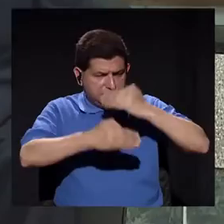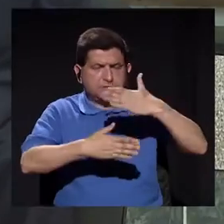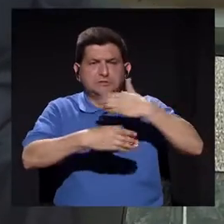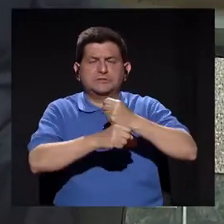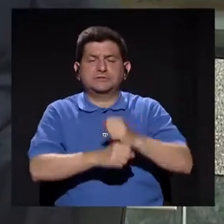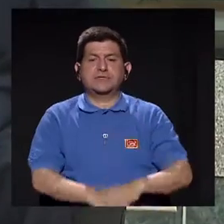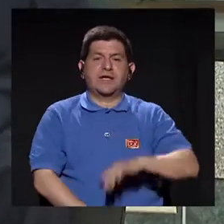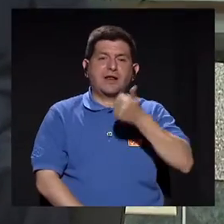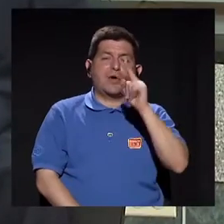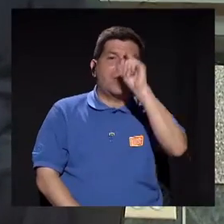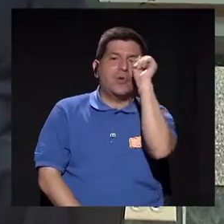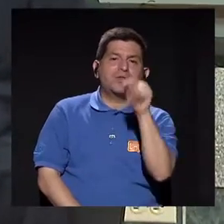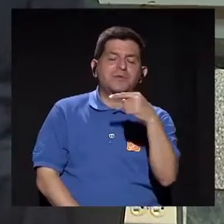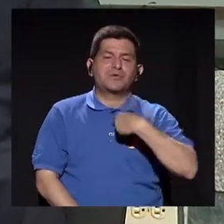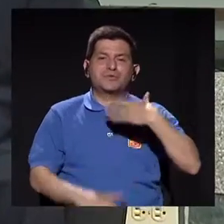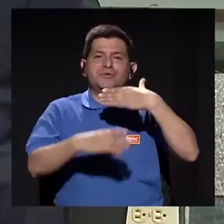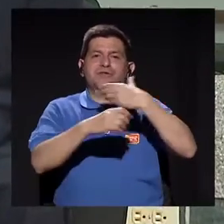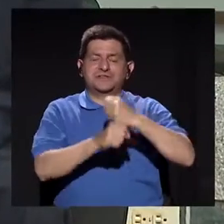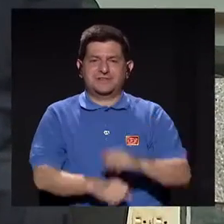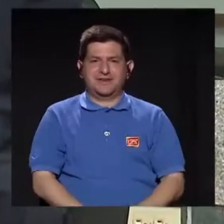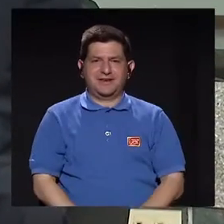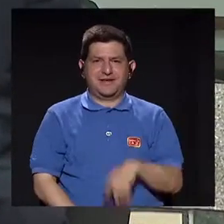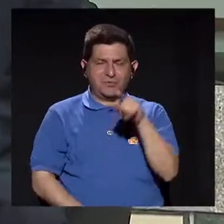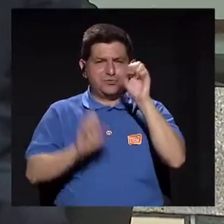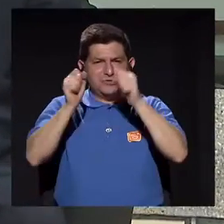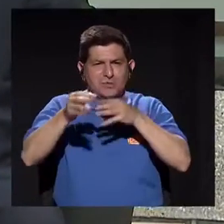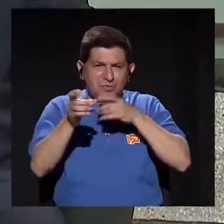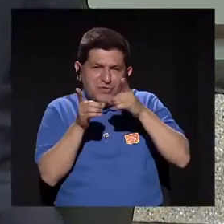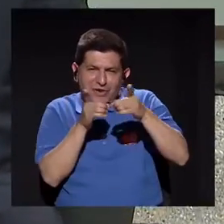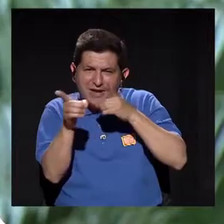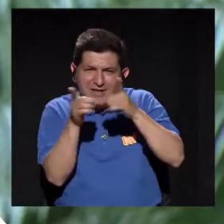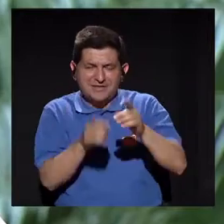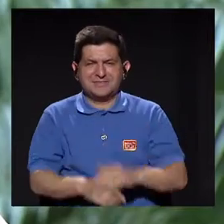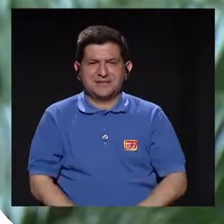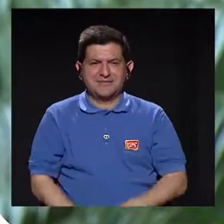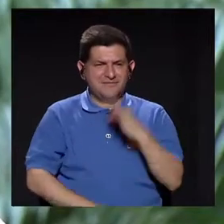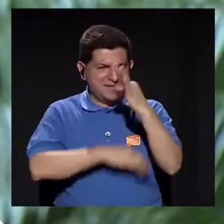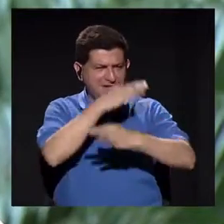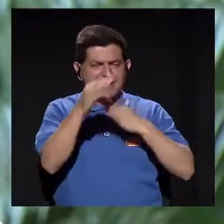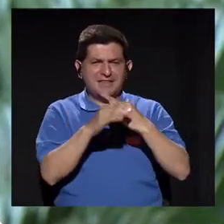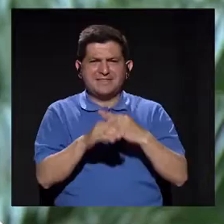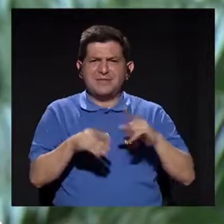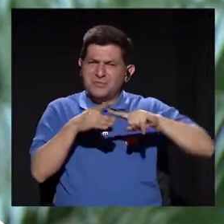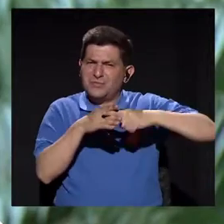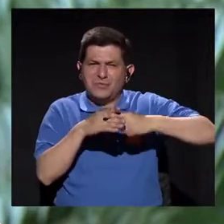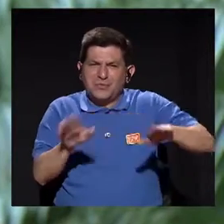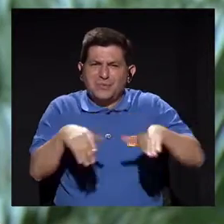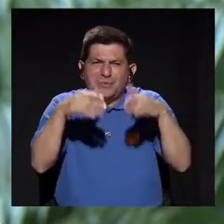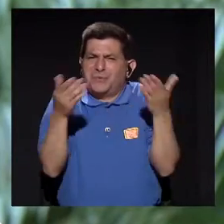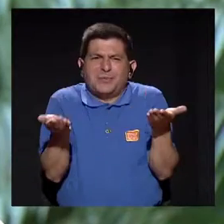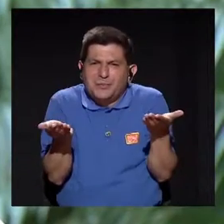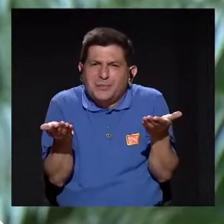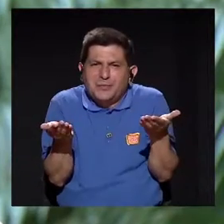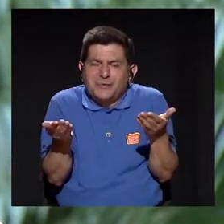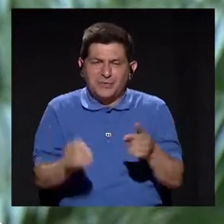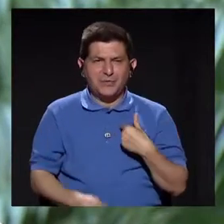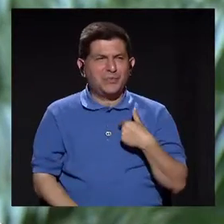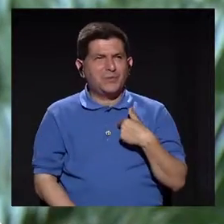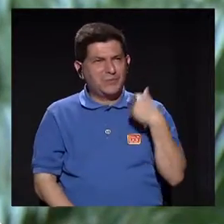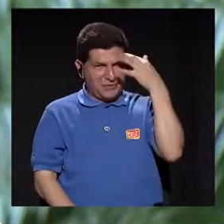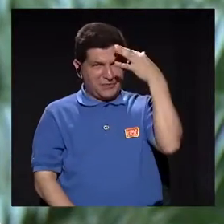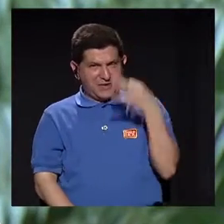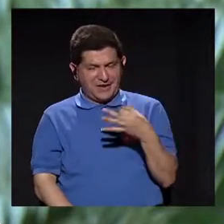procedimientos. Quiero hacer la otra pregunta que le quería hacer, que si usted nos podría describir cómo es este tipo de instrumentos, porque pues uno